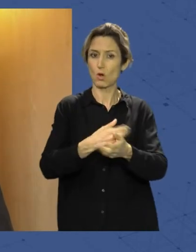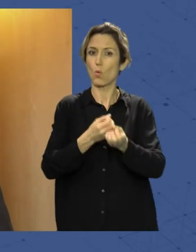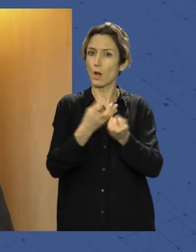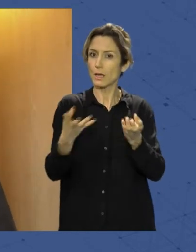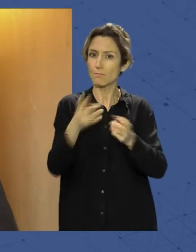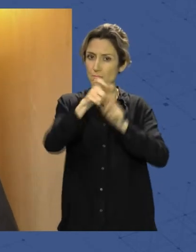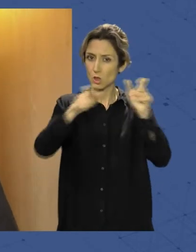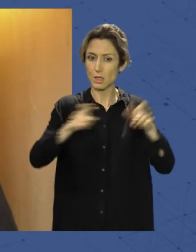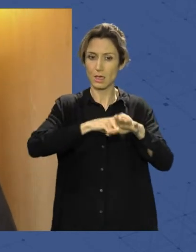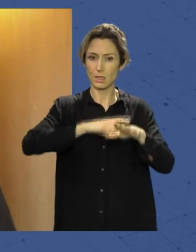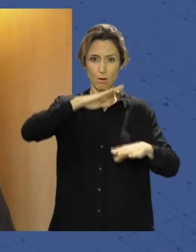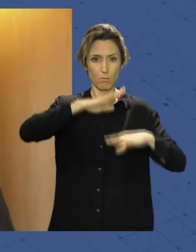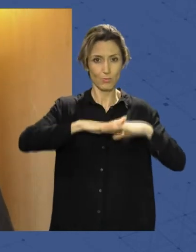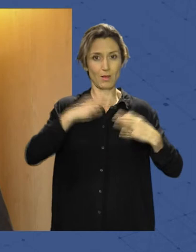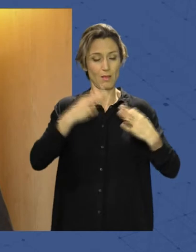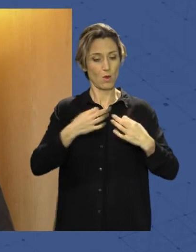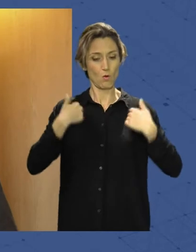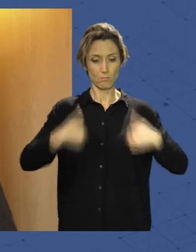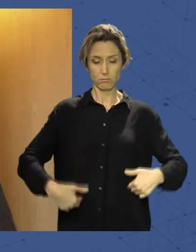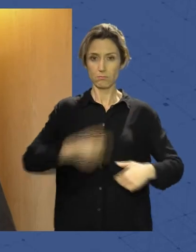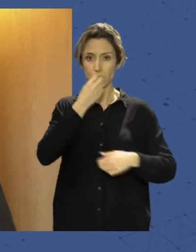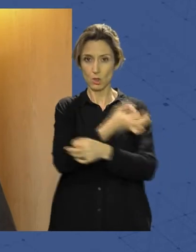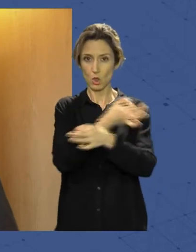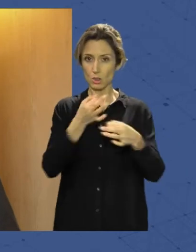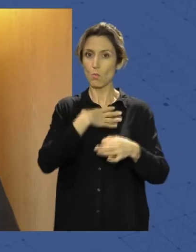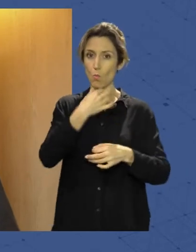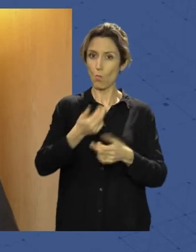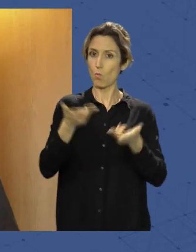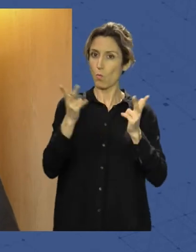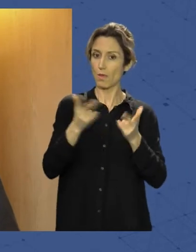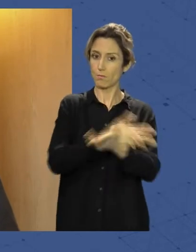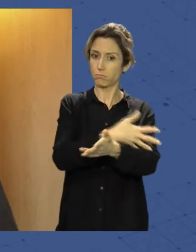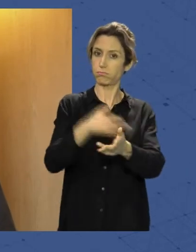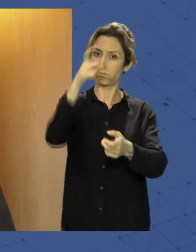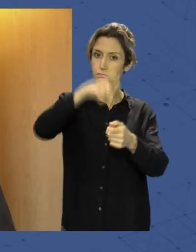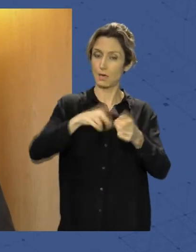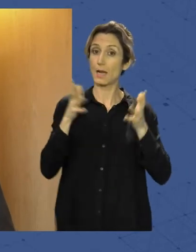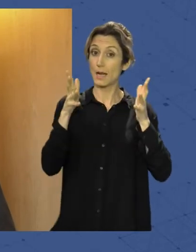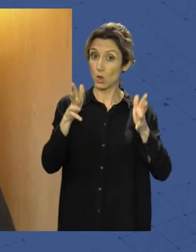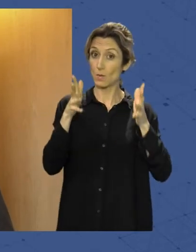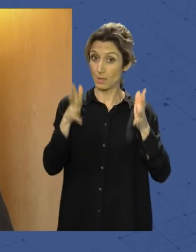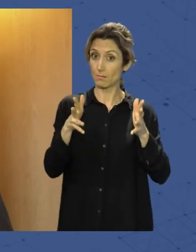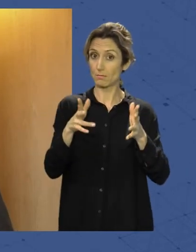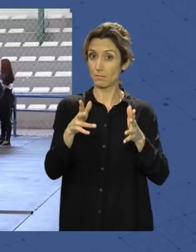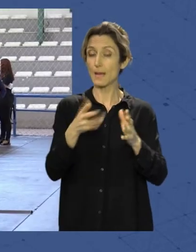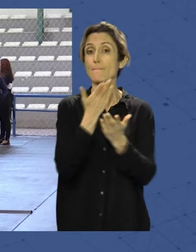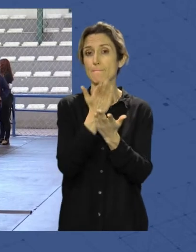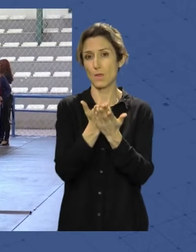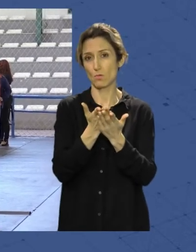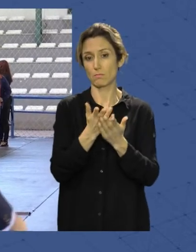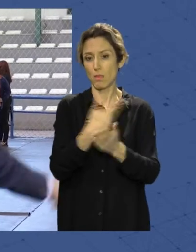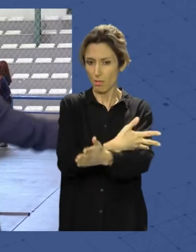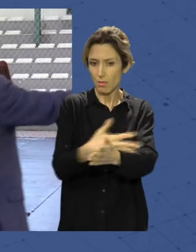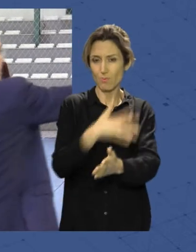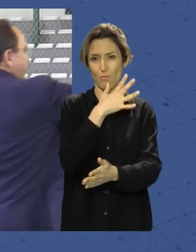características, que se encuentre de una forma correcta y pueda donar, es recomendable y les pido que donen